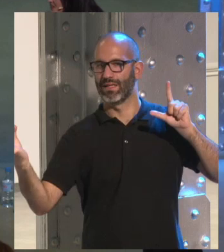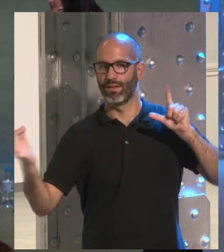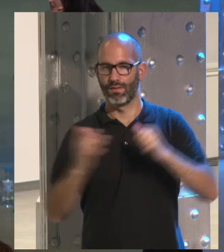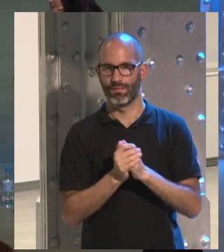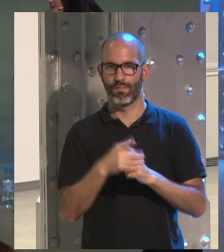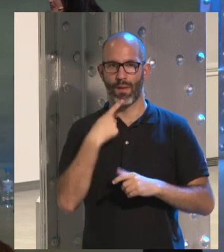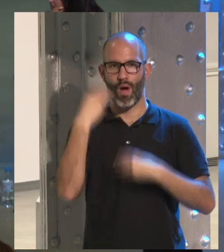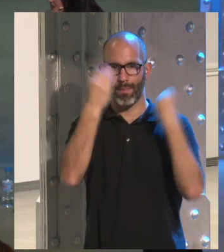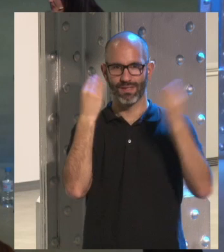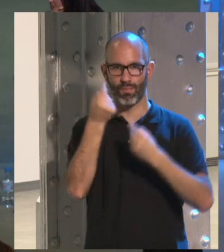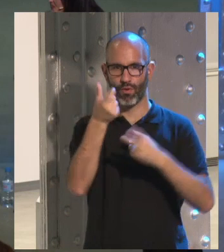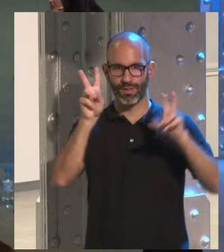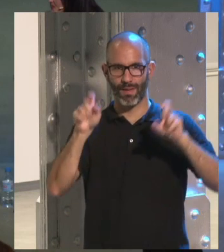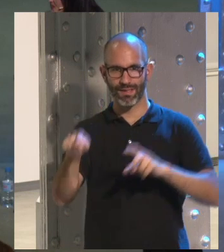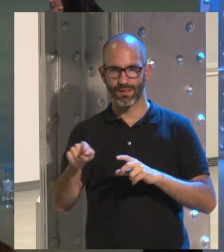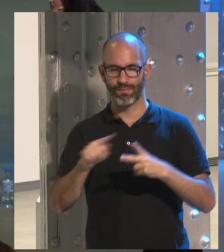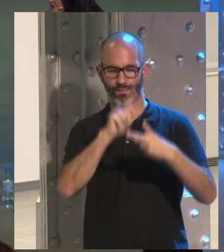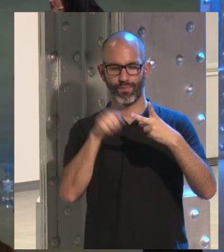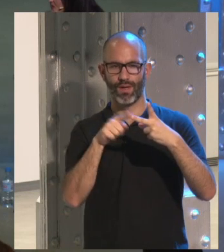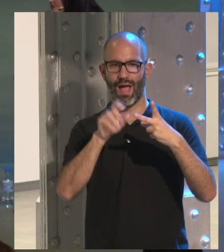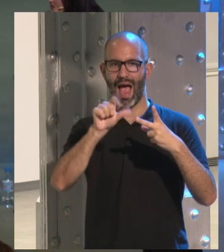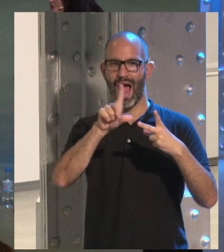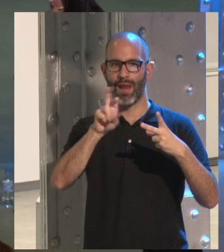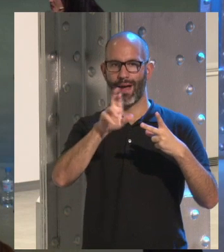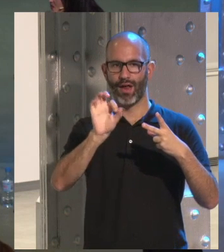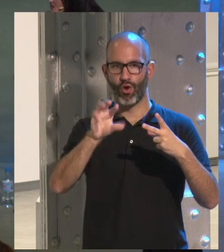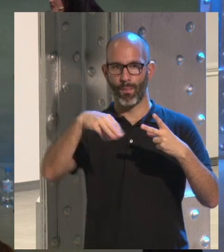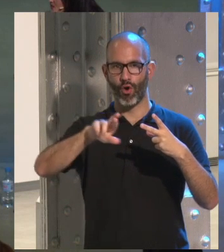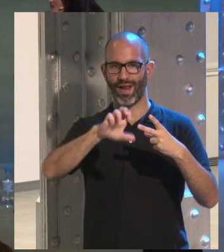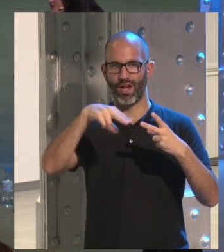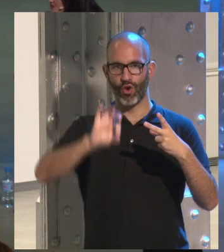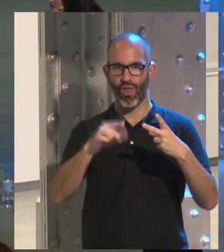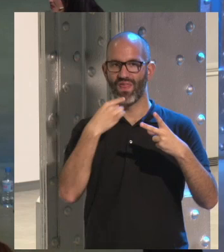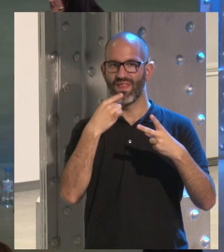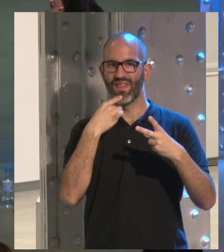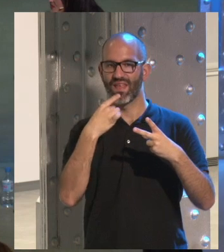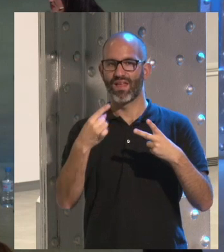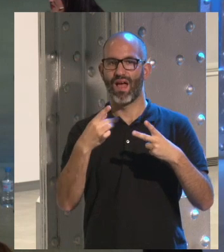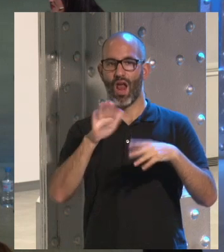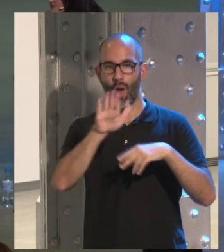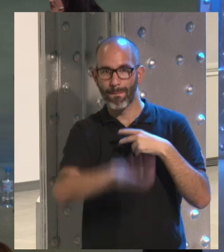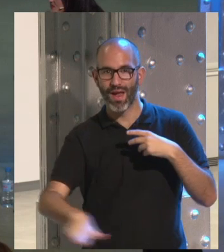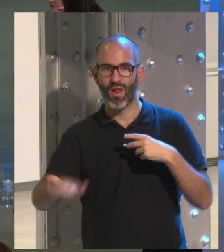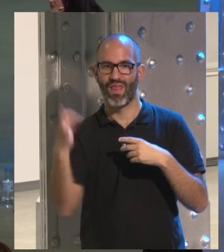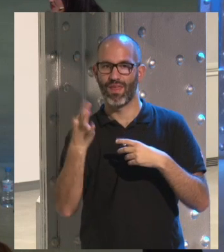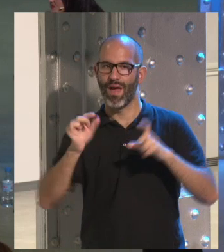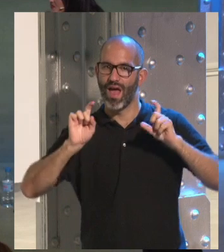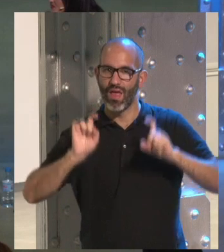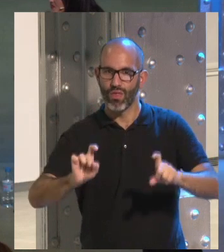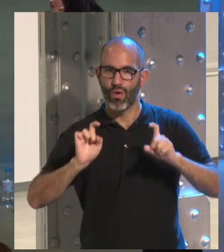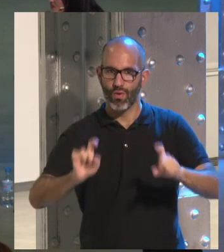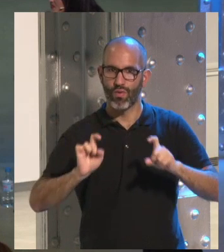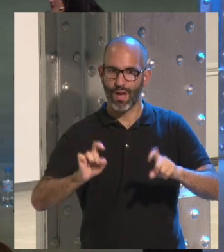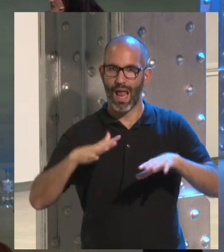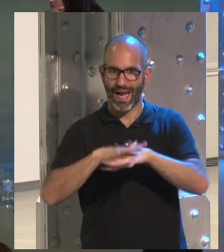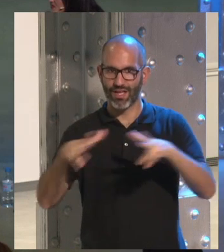reflexionar un poco sobre eso ahora si queréis y Álvaro Moreno dice jóvenes y redes sociales a los menores debe educárseles en el